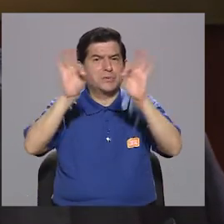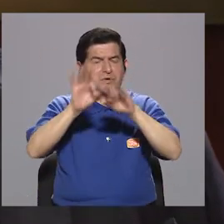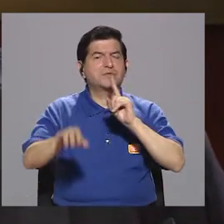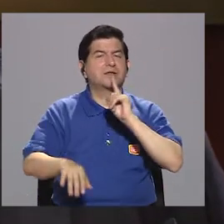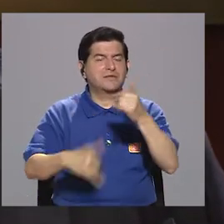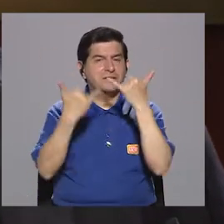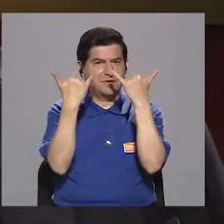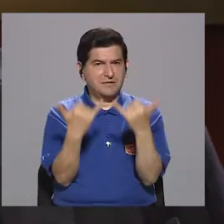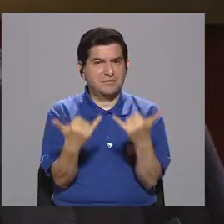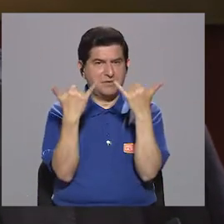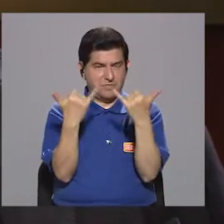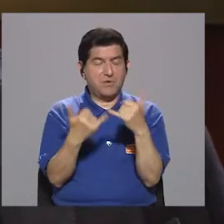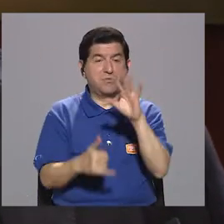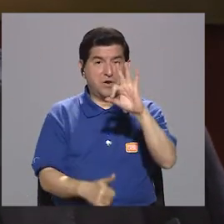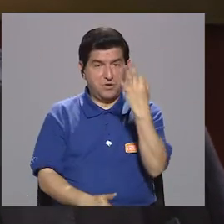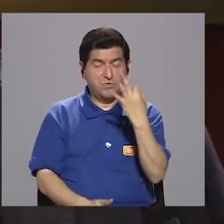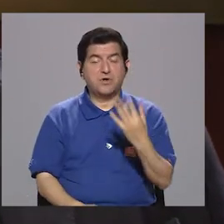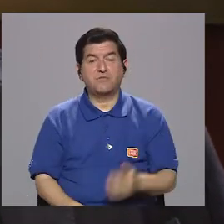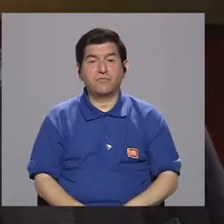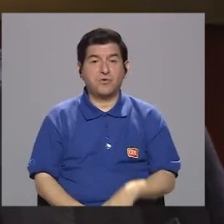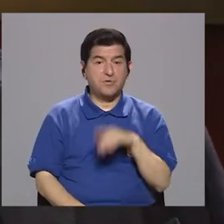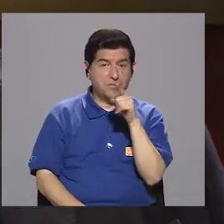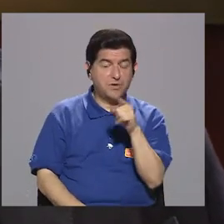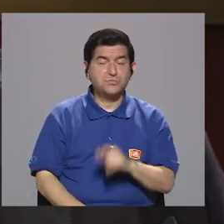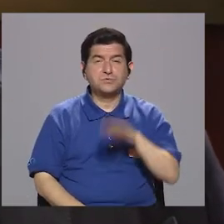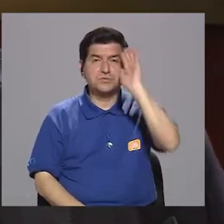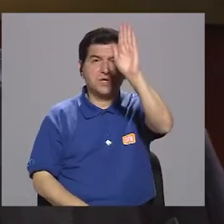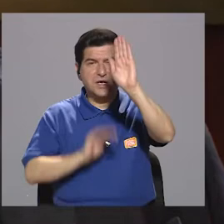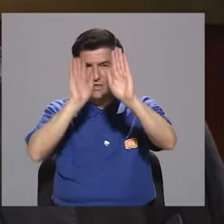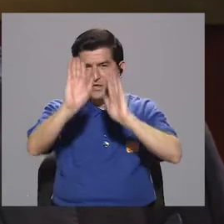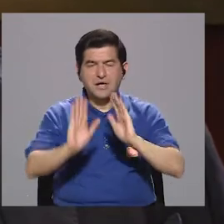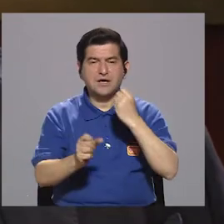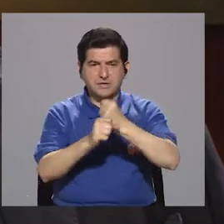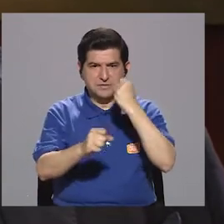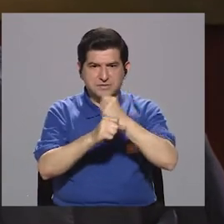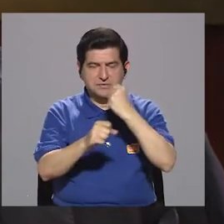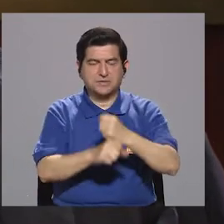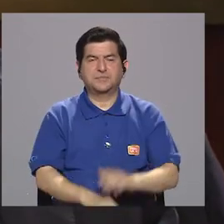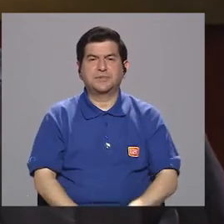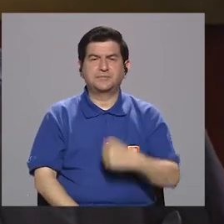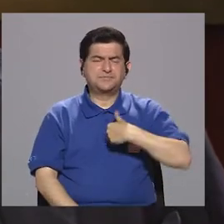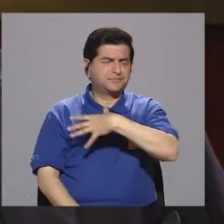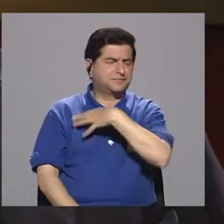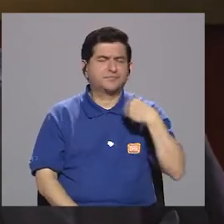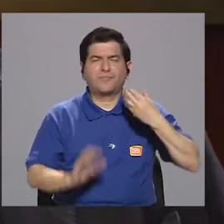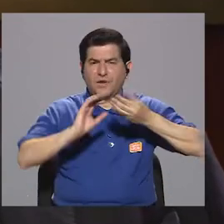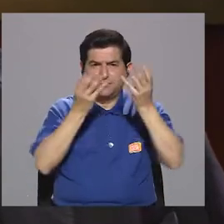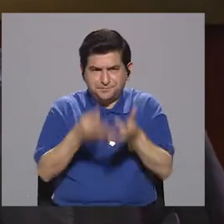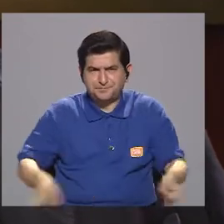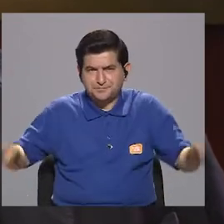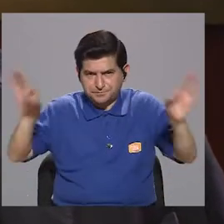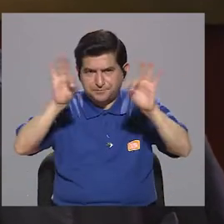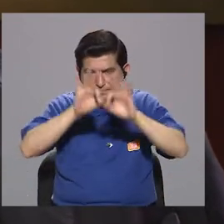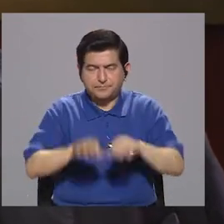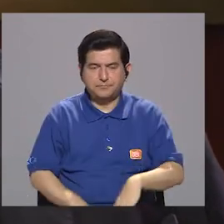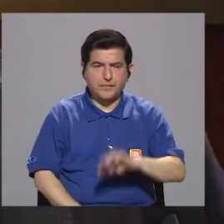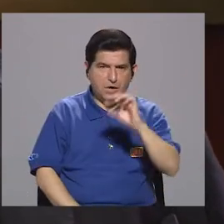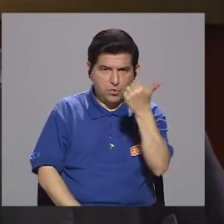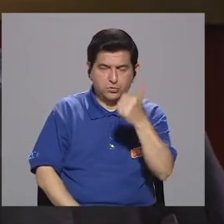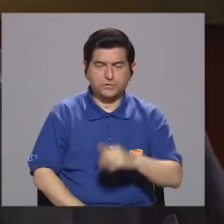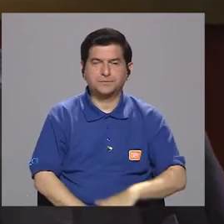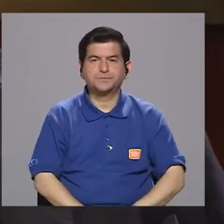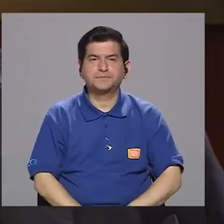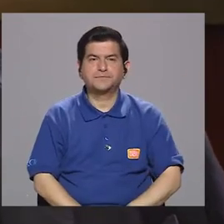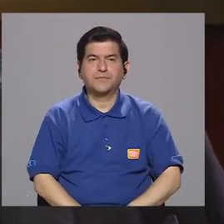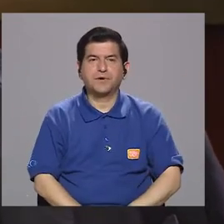usted casualmente ha de algún modo traído en su esquema de trabajo. A mí me gustan los números porque son muy importantes. Voy a destacarle otro.